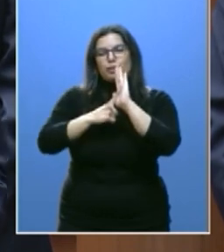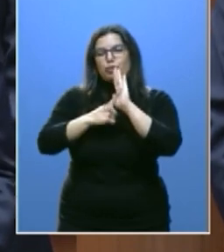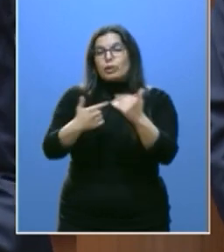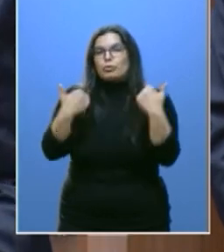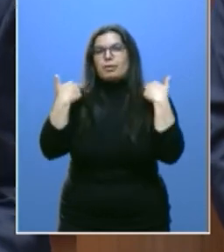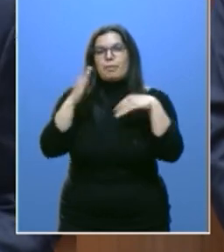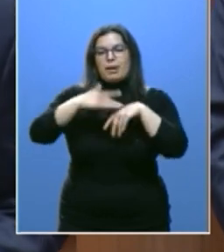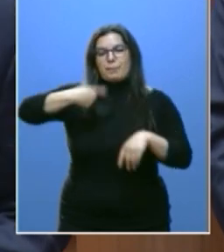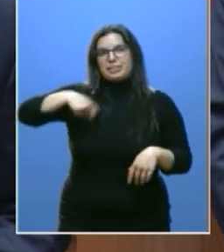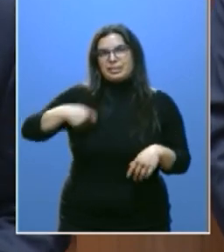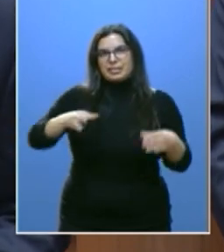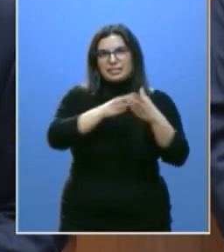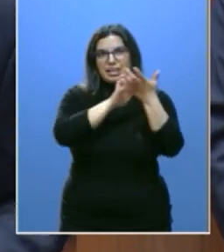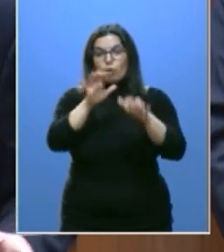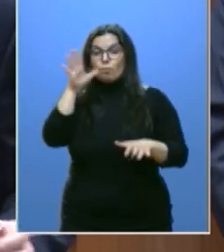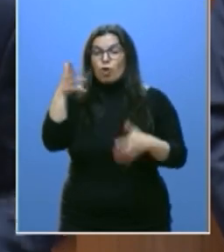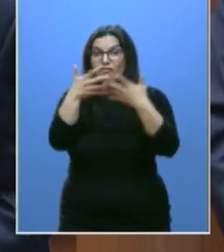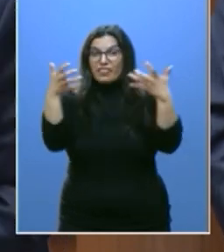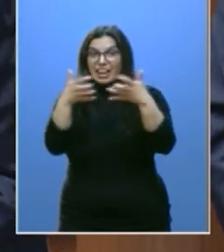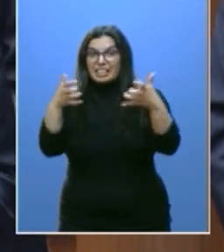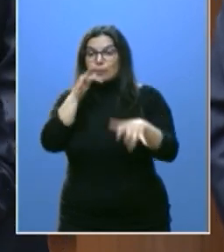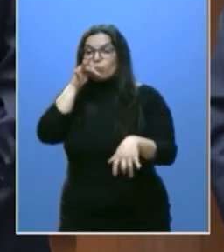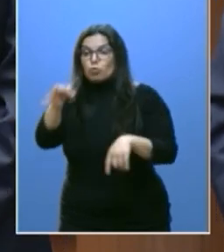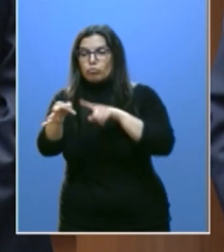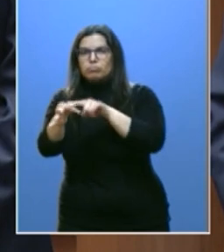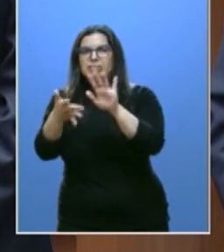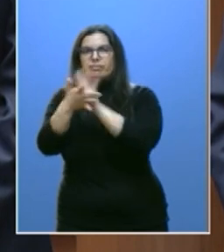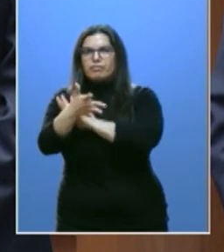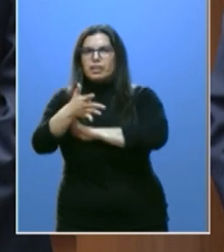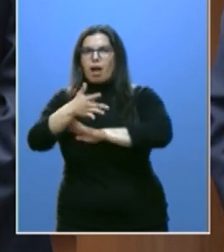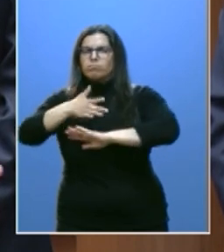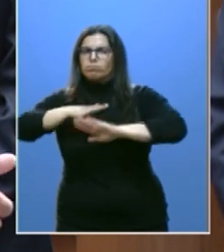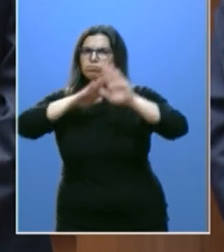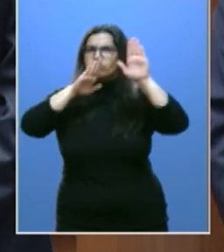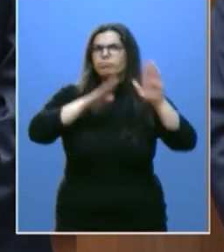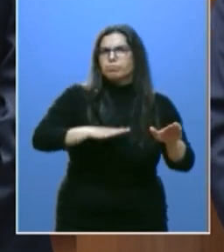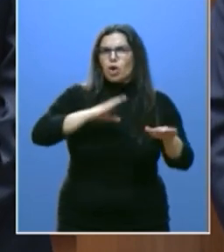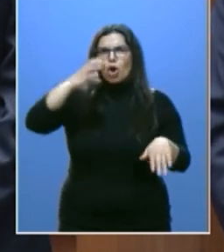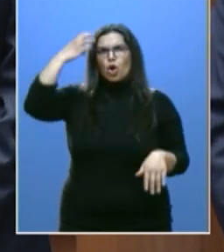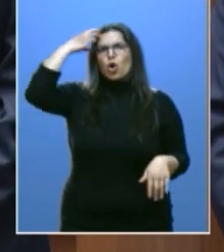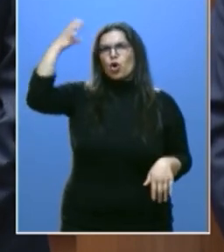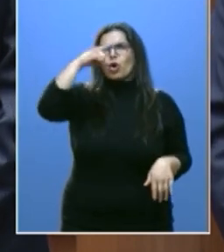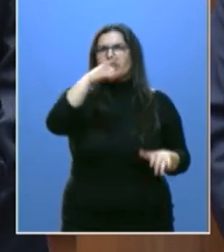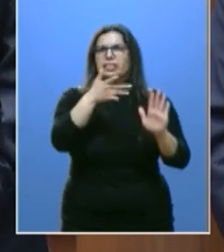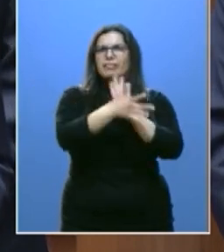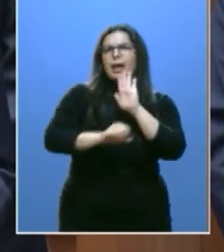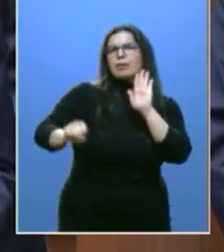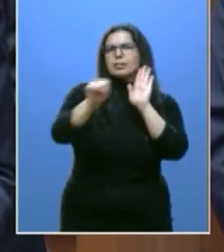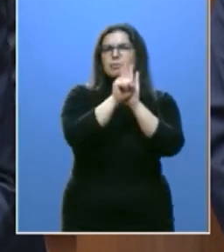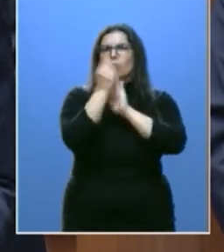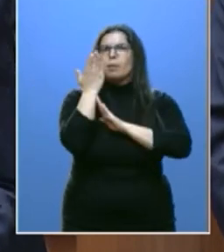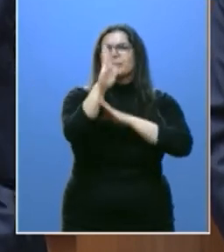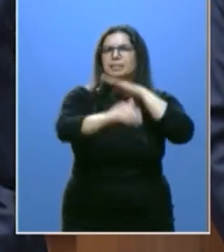Contiene un respetuoso y leal acatamiento a la corona, que es símbolo y representante supremo